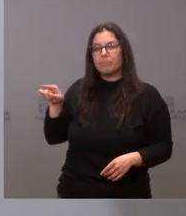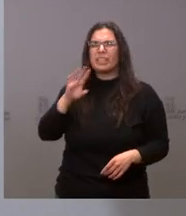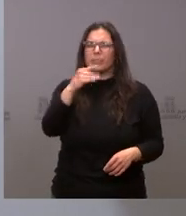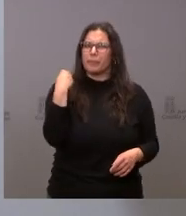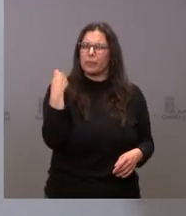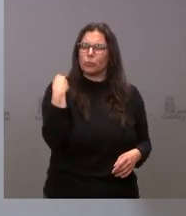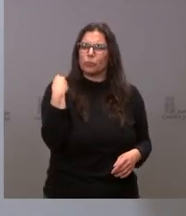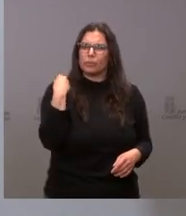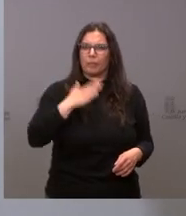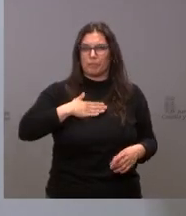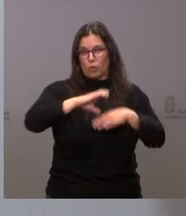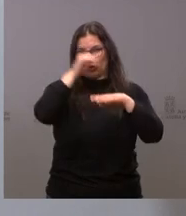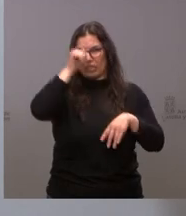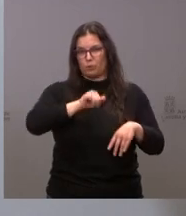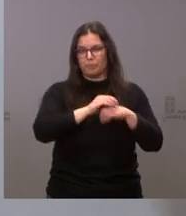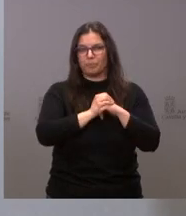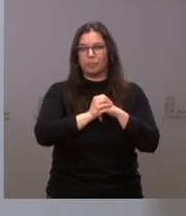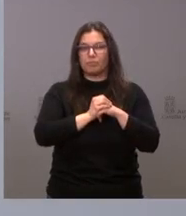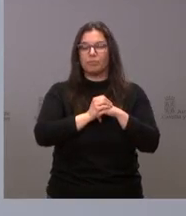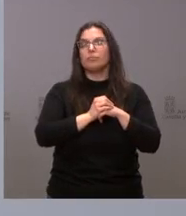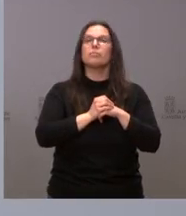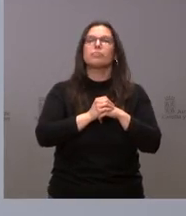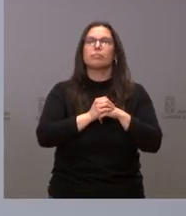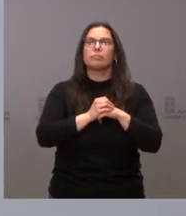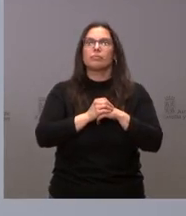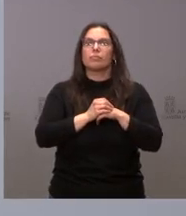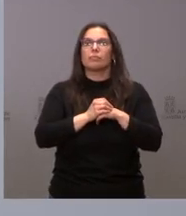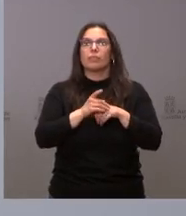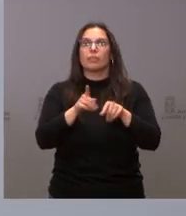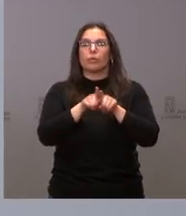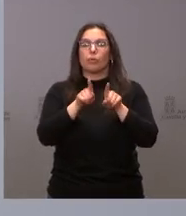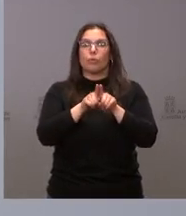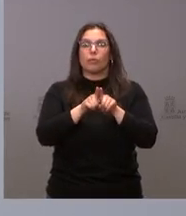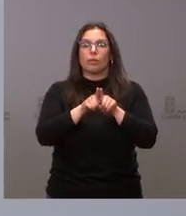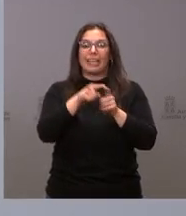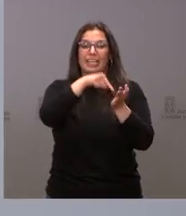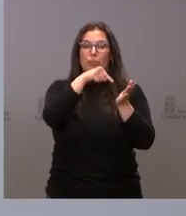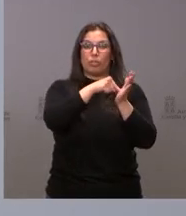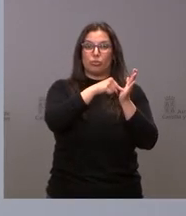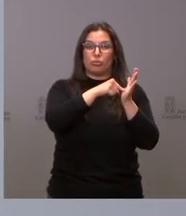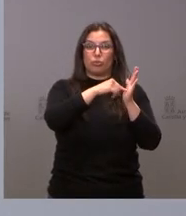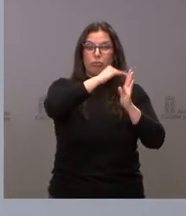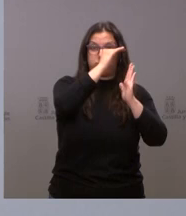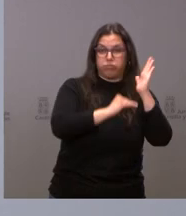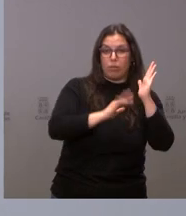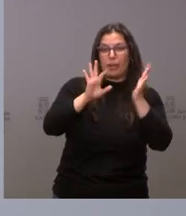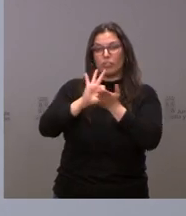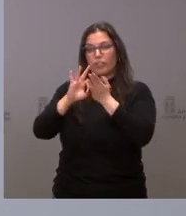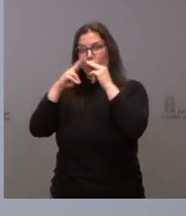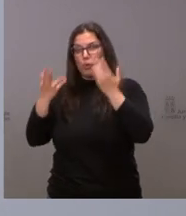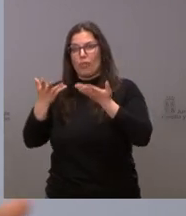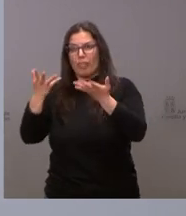preguntado que cómo aspirábamos a estar entre las comunidades autónomas con menos impuestos y a la vez garantizar servicios públicos